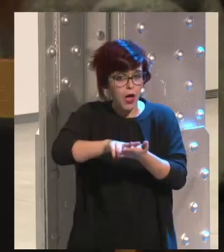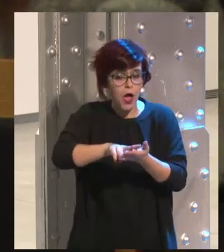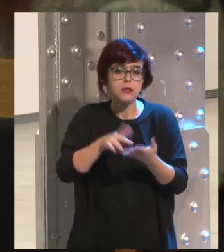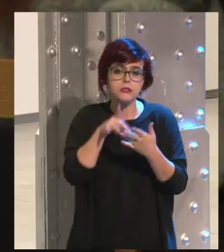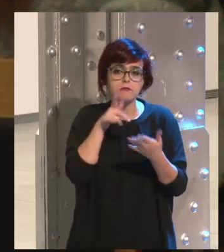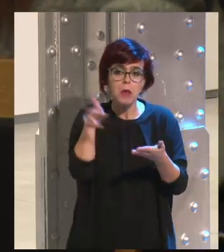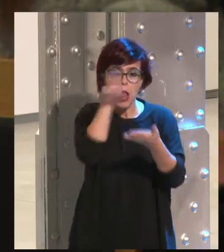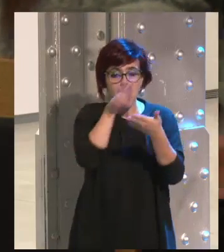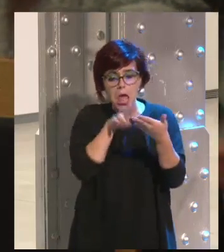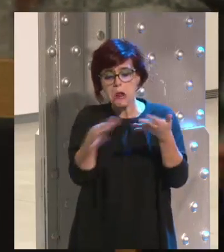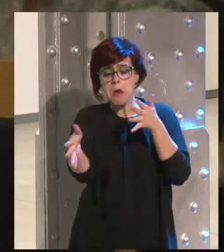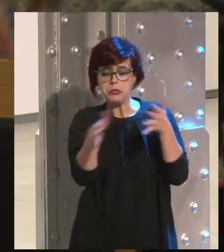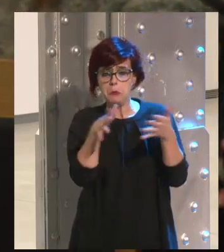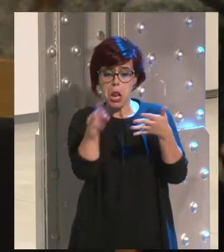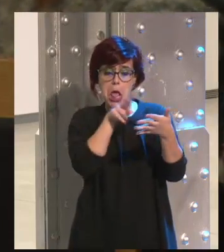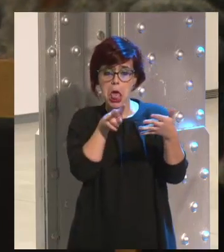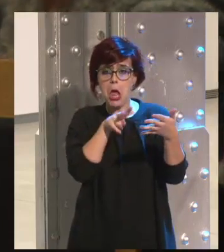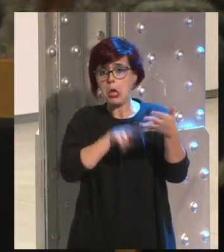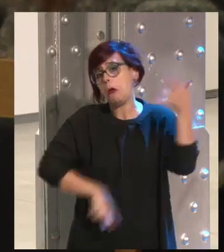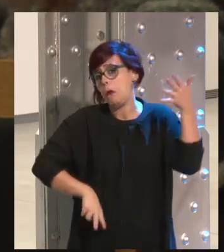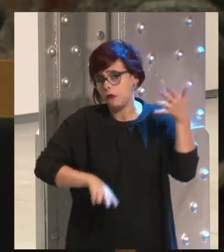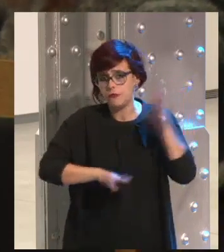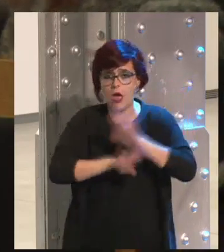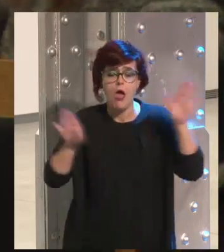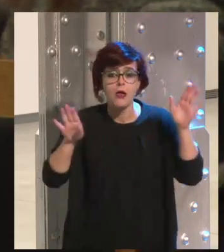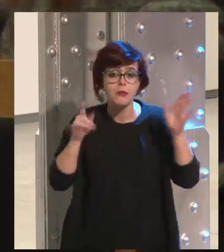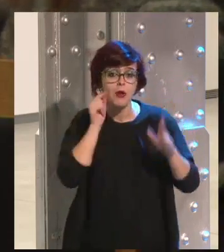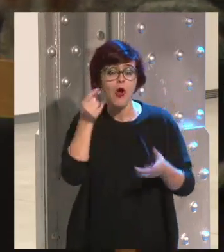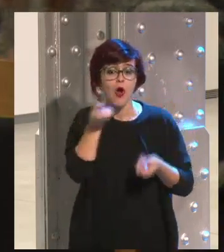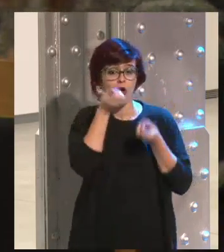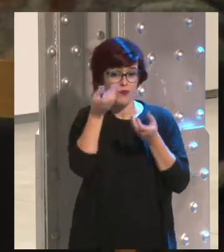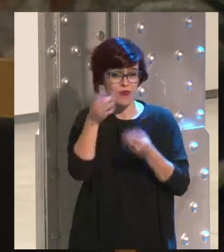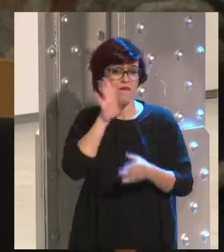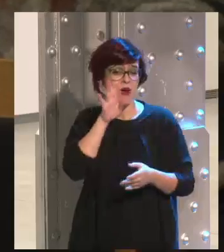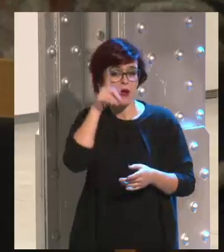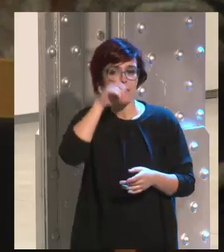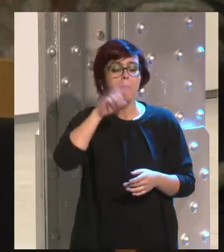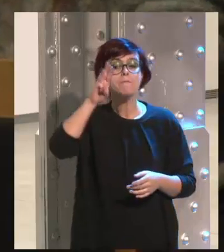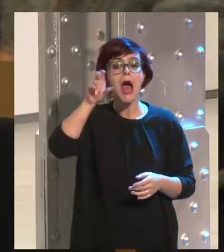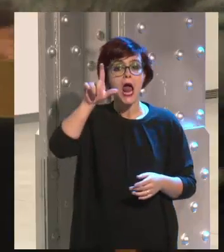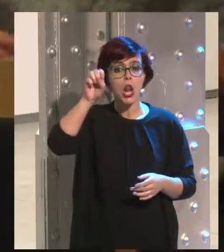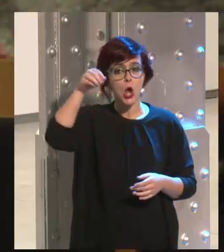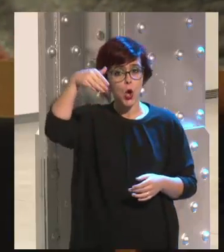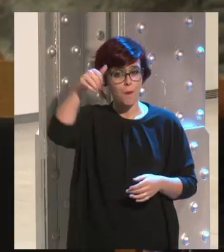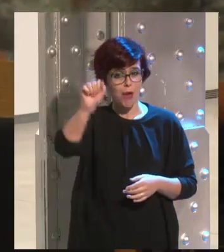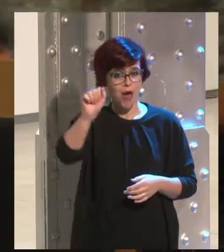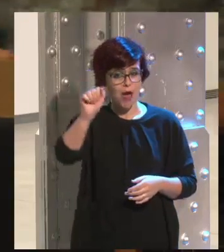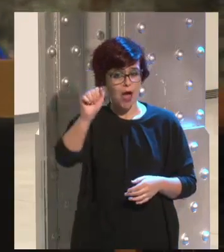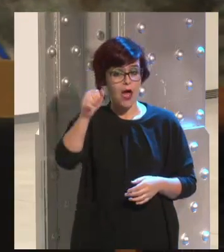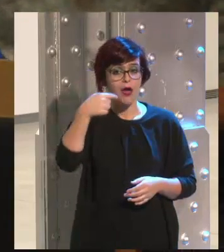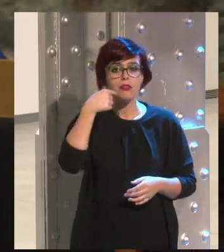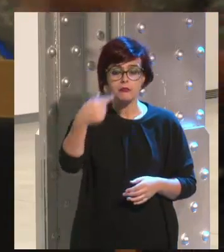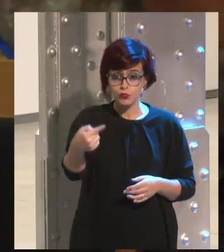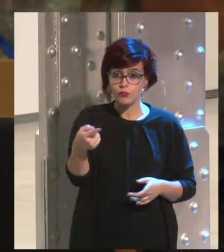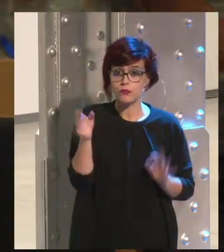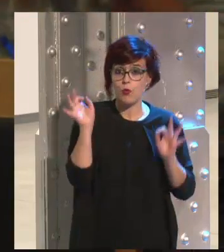puesto a leer más o menos y como bien ha comentado, no recuerdo, Paloma, Paloma, ¿no? Y yo